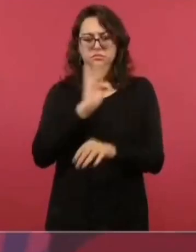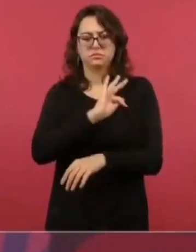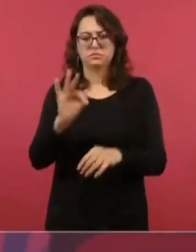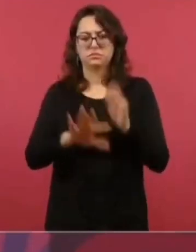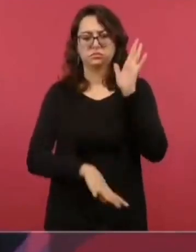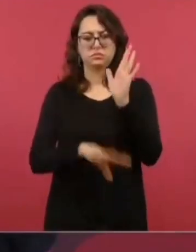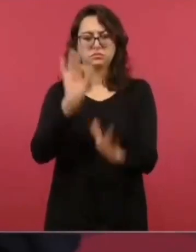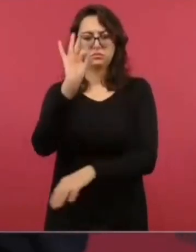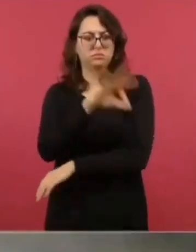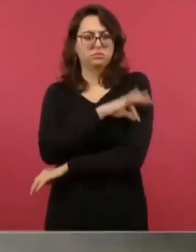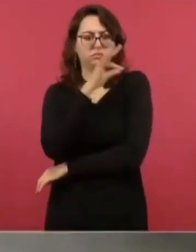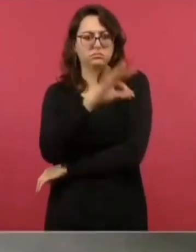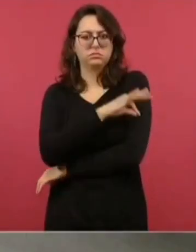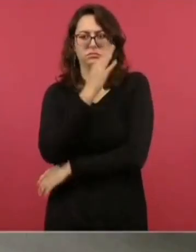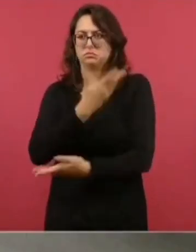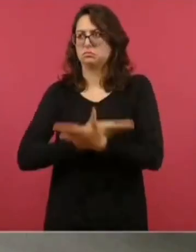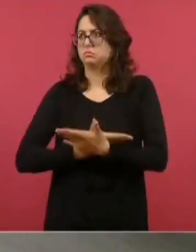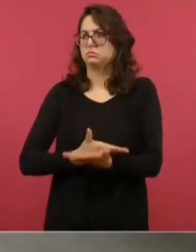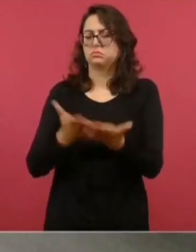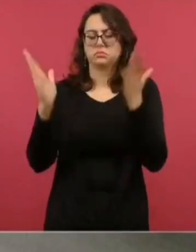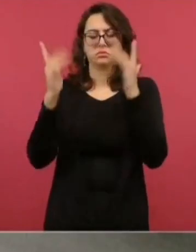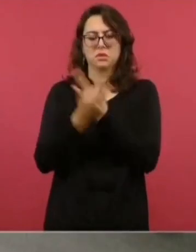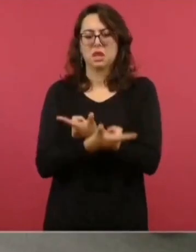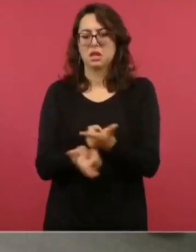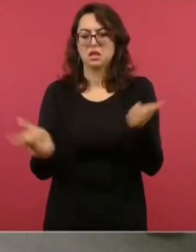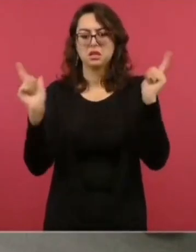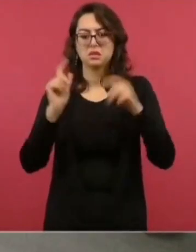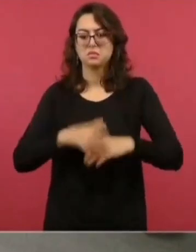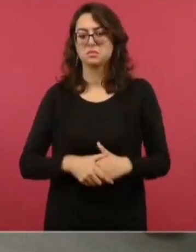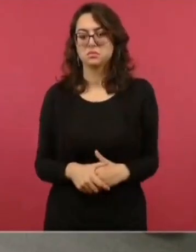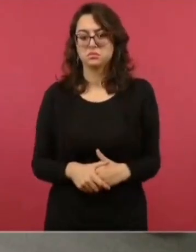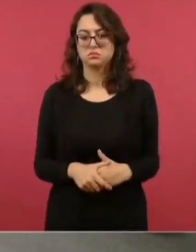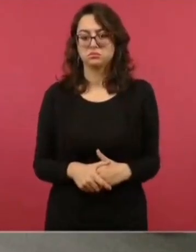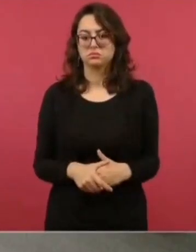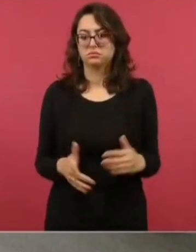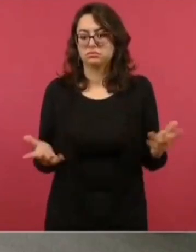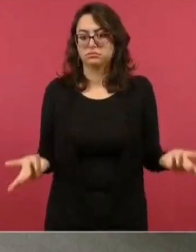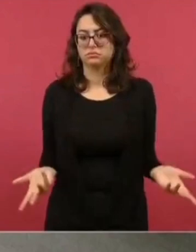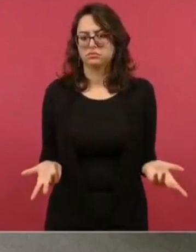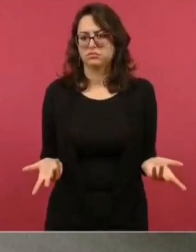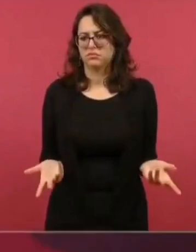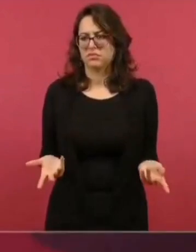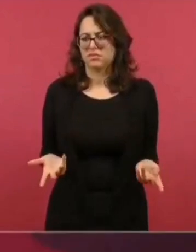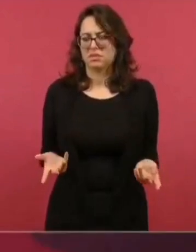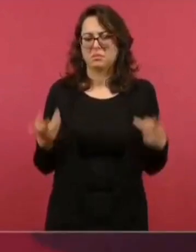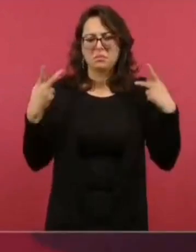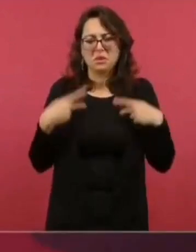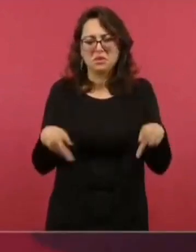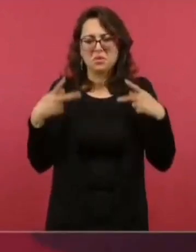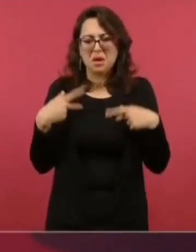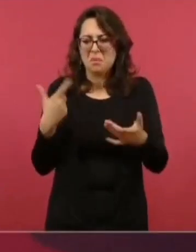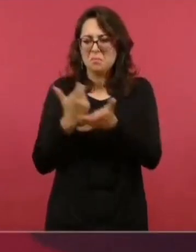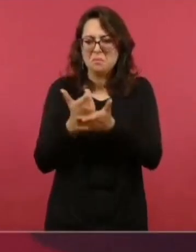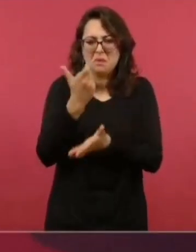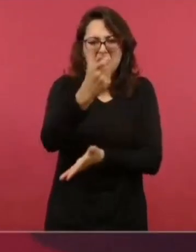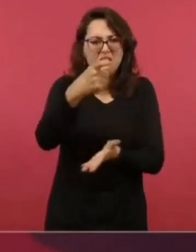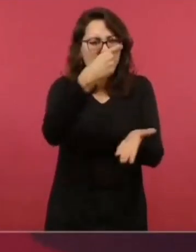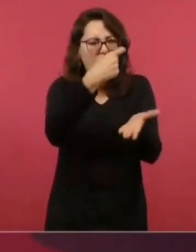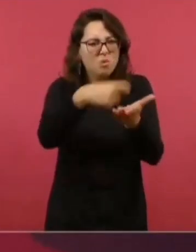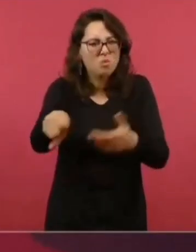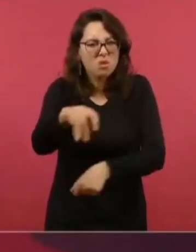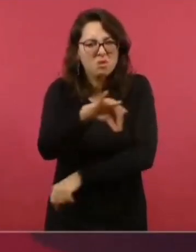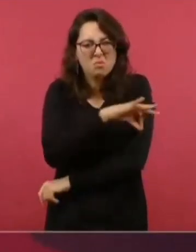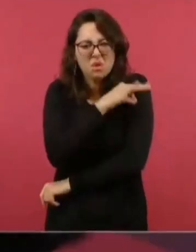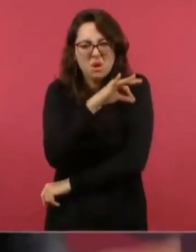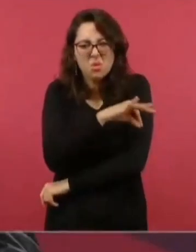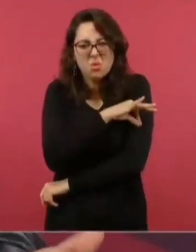No hay ninguna necesidad, porque nosotros tenemos vacunas y son